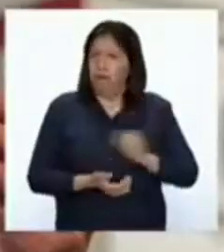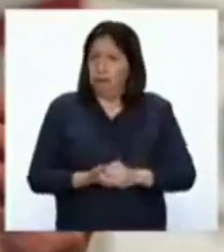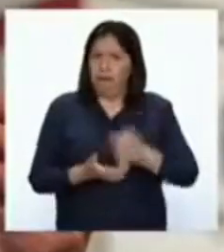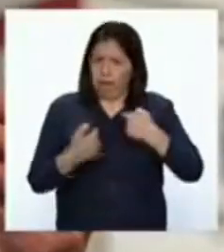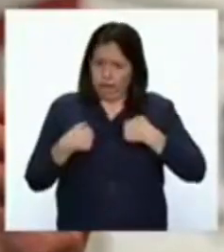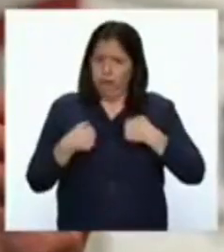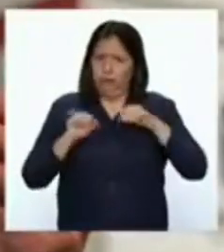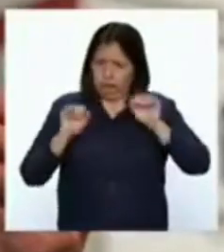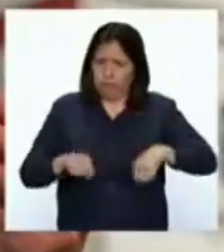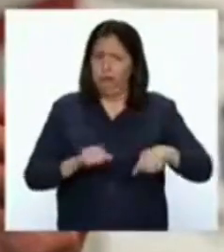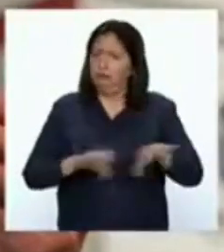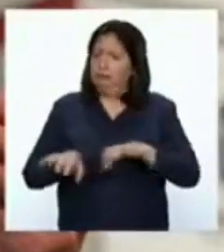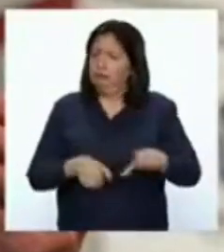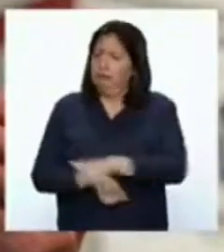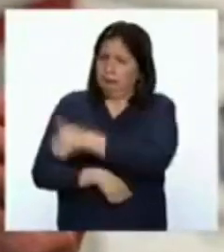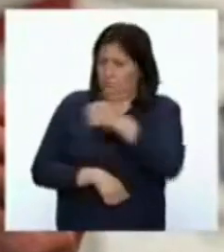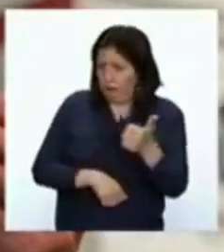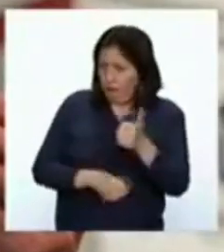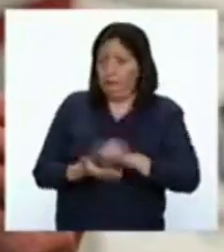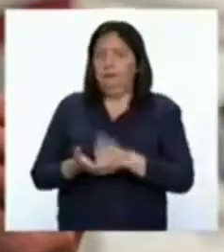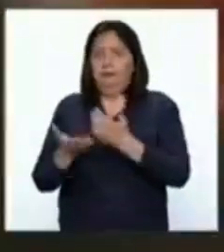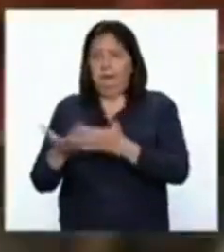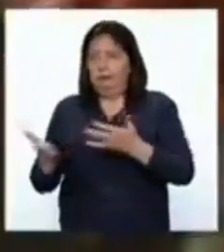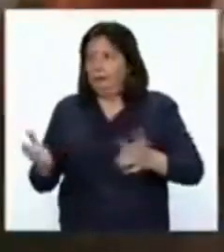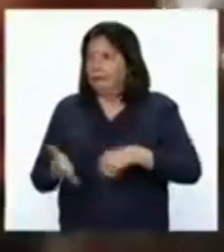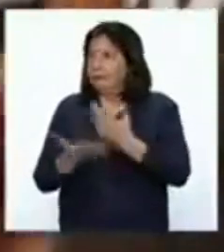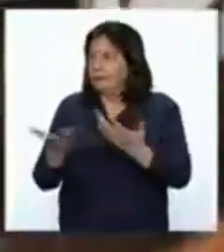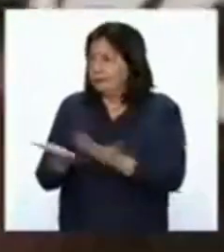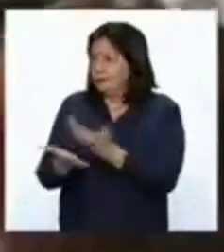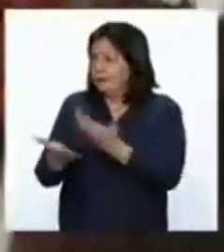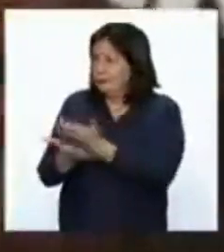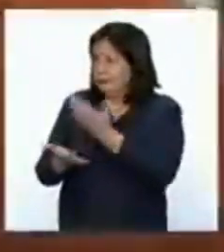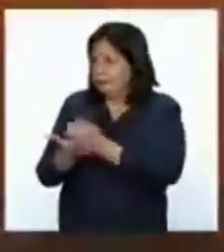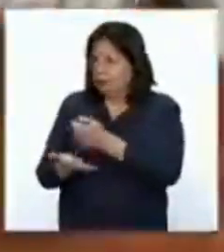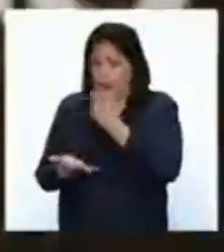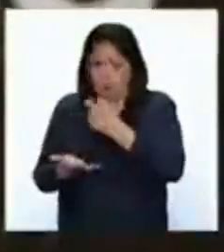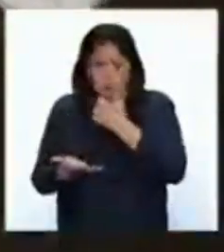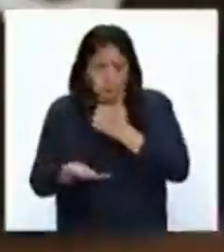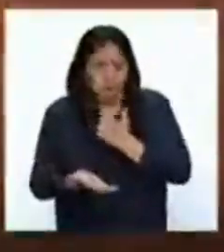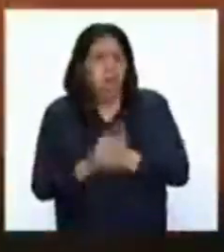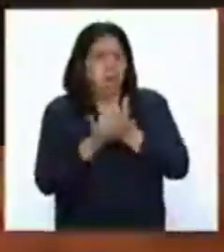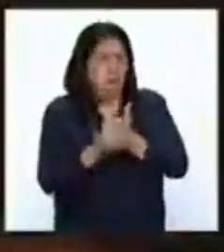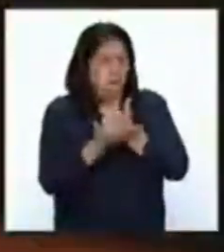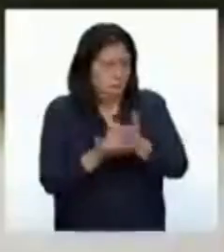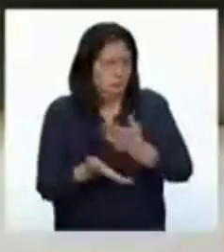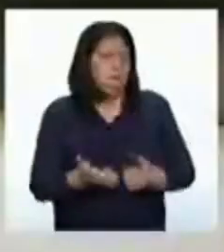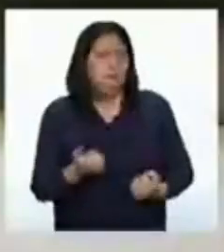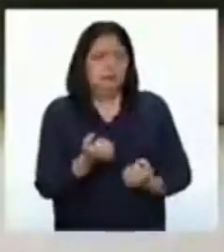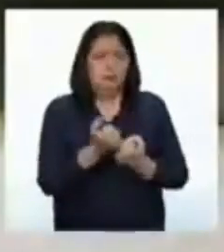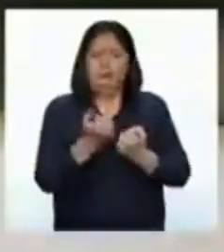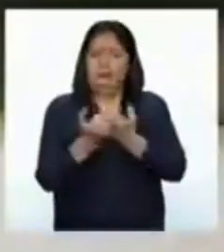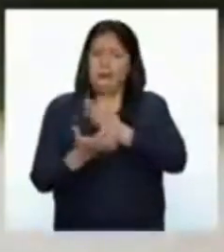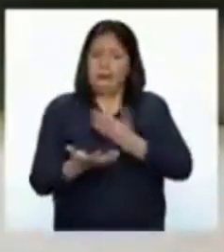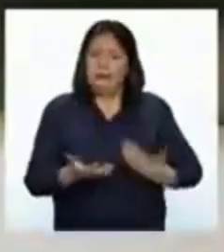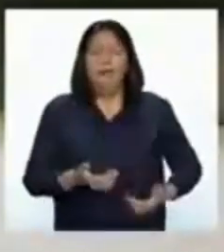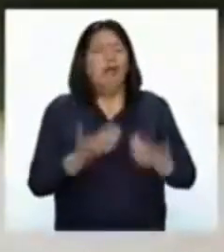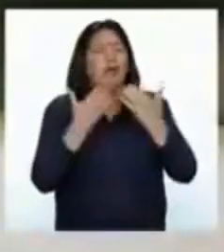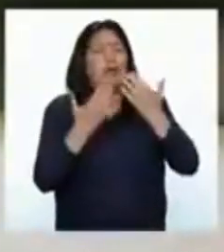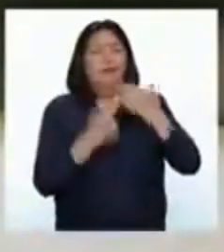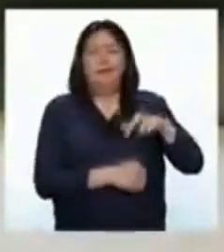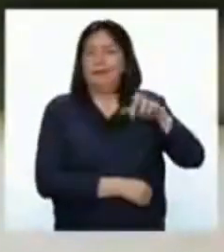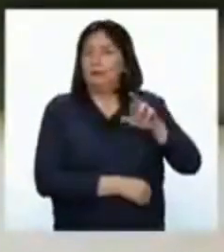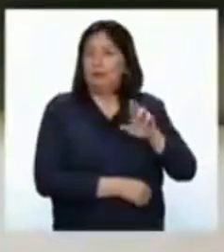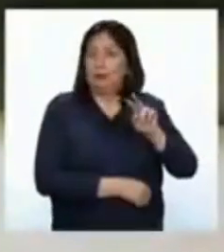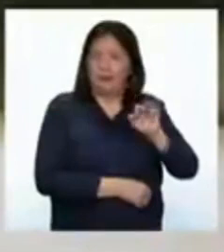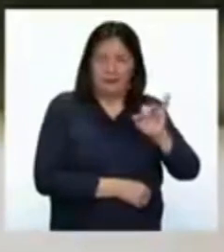estoy desarrollando otros productos de innovación para poder ayudar y para seguir contribuyendo al Estado. Y gracias Pronavec y